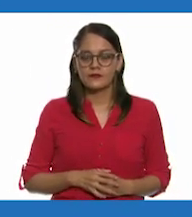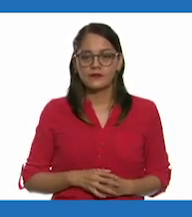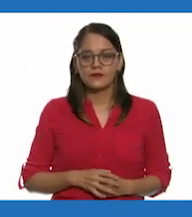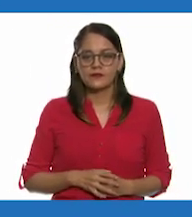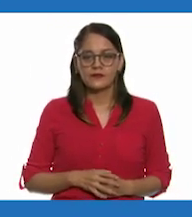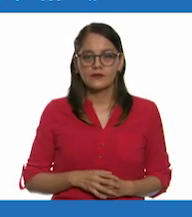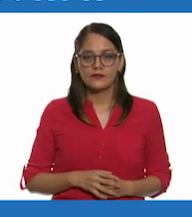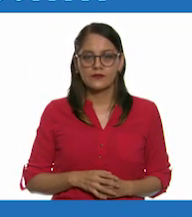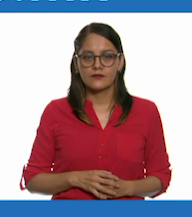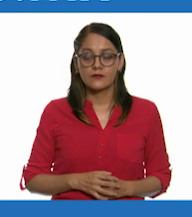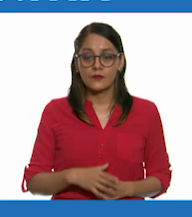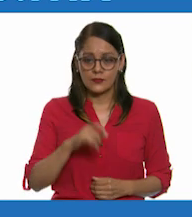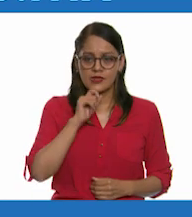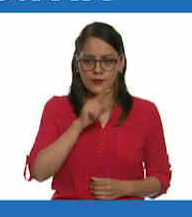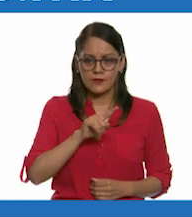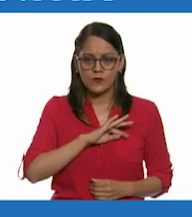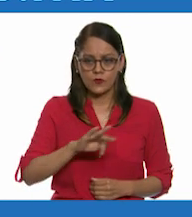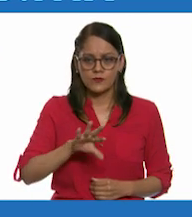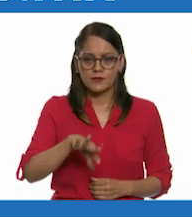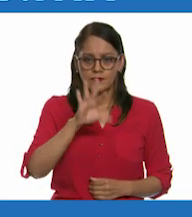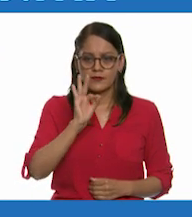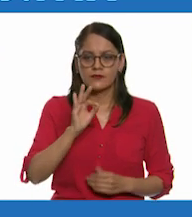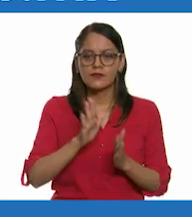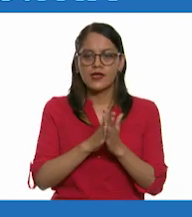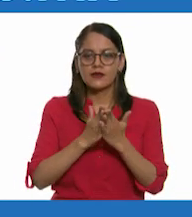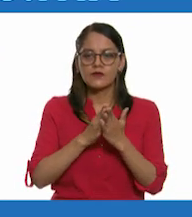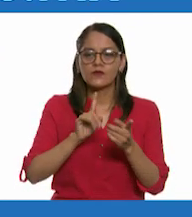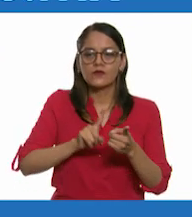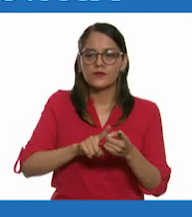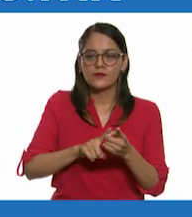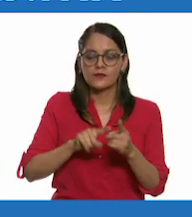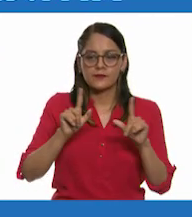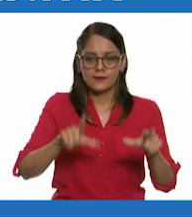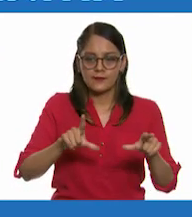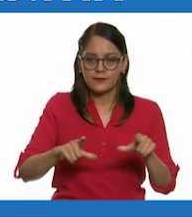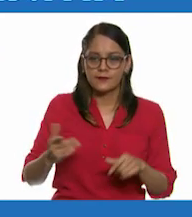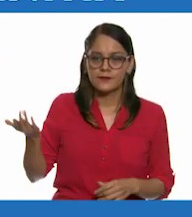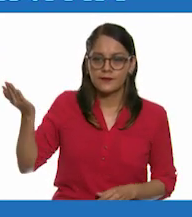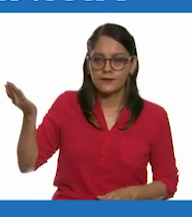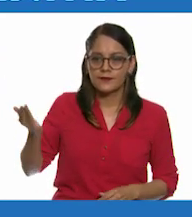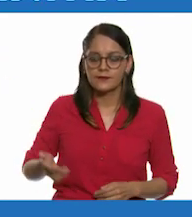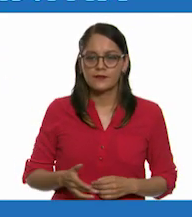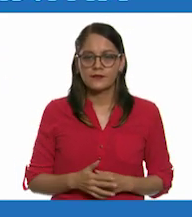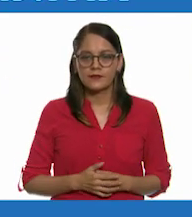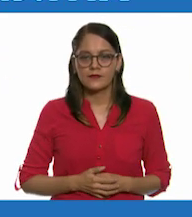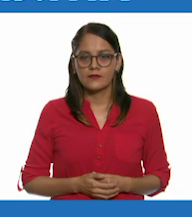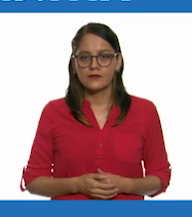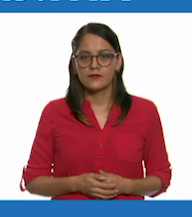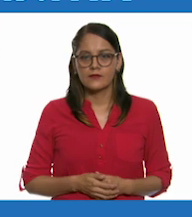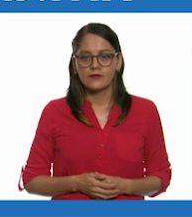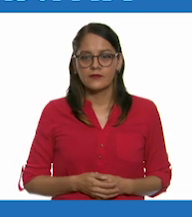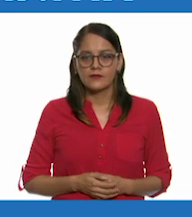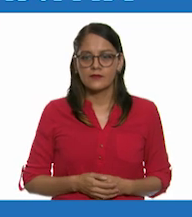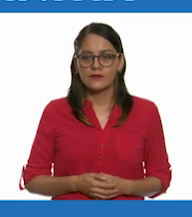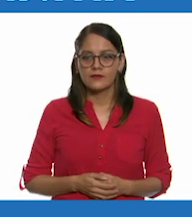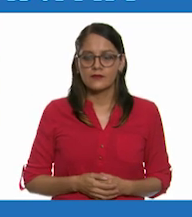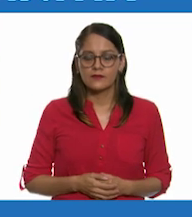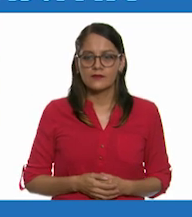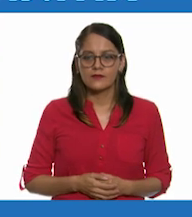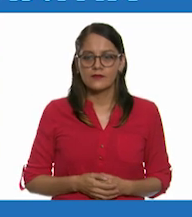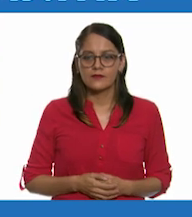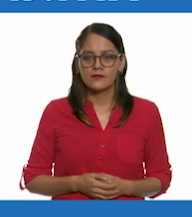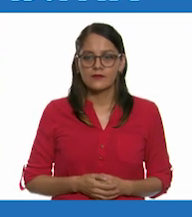También puedes encontrar los libros de texto en la página conalitej.cep